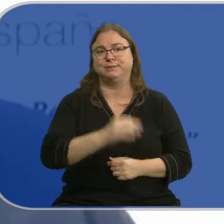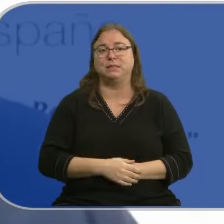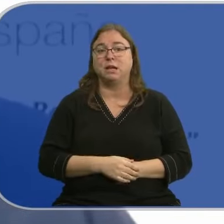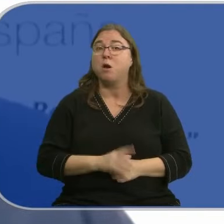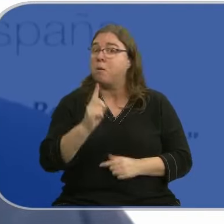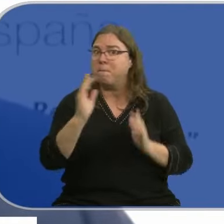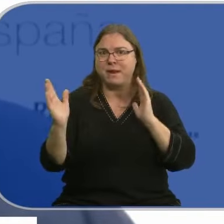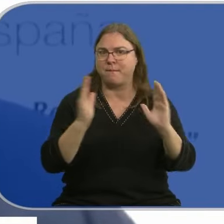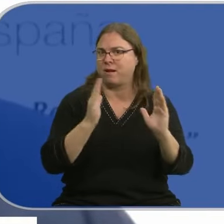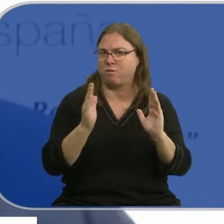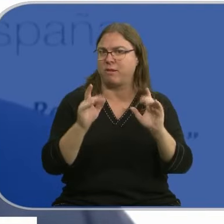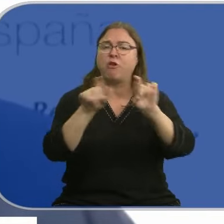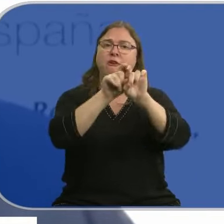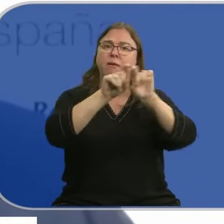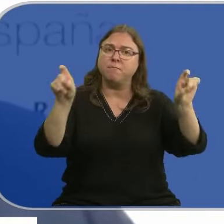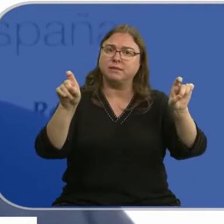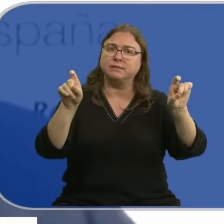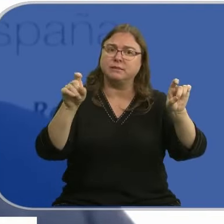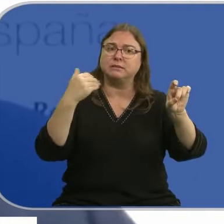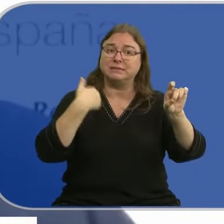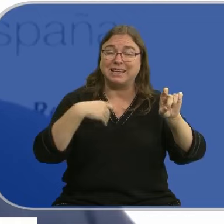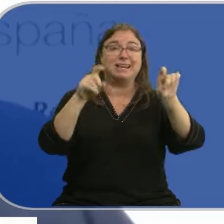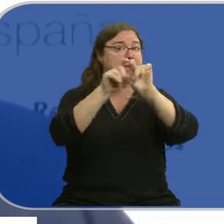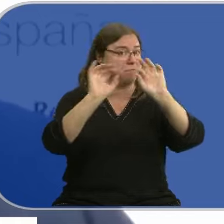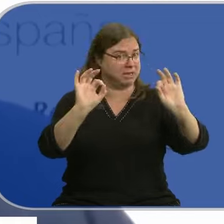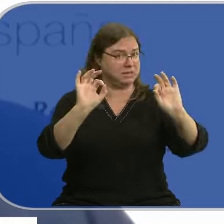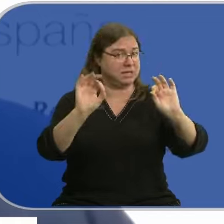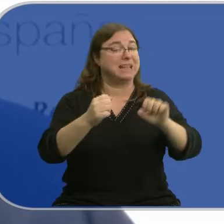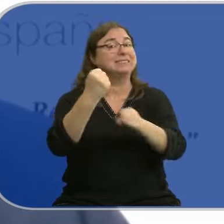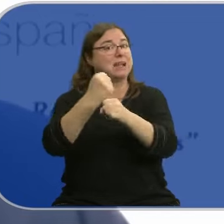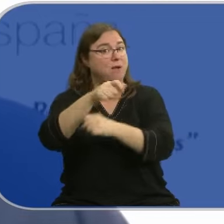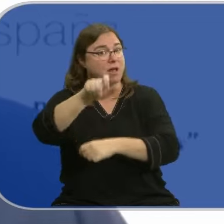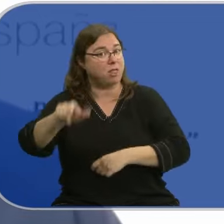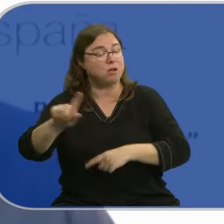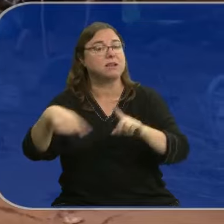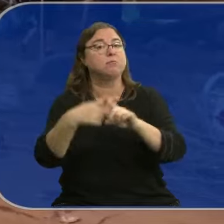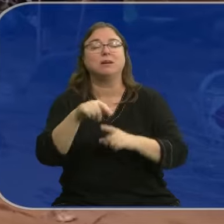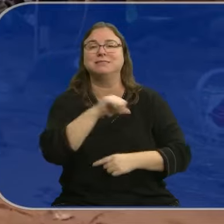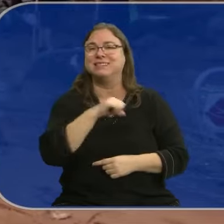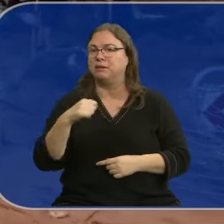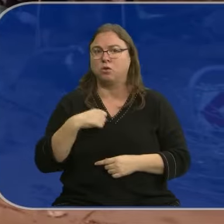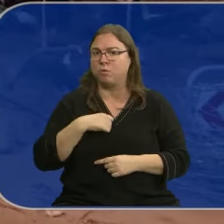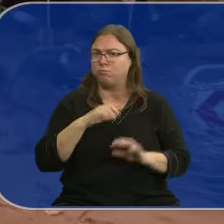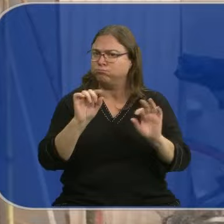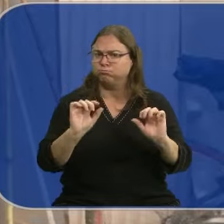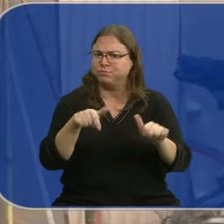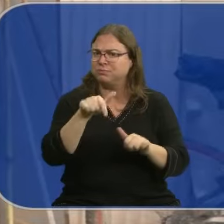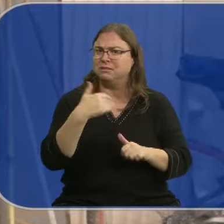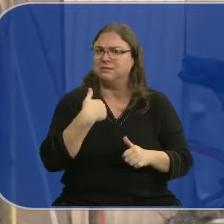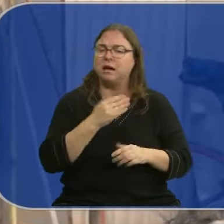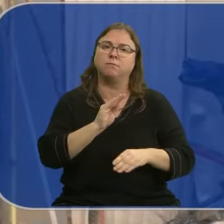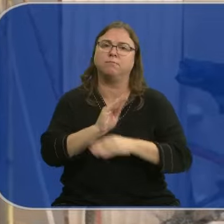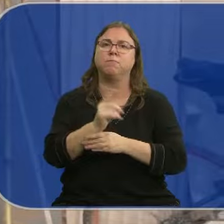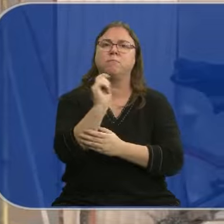Desde el primer momento las empresas, trabajadores y autónomos van a tener estas